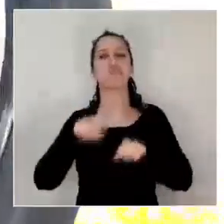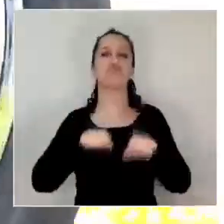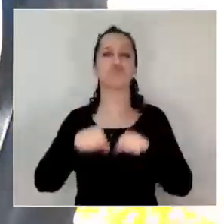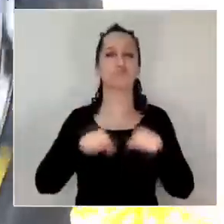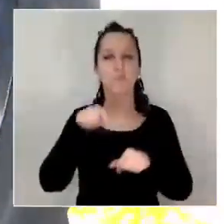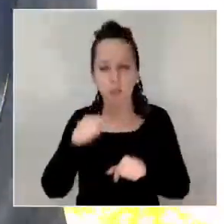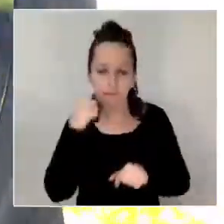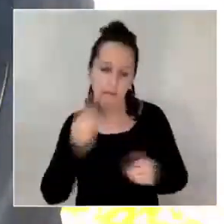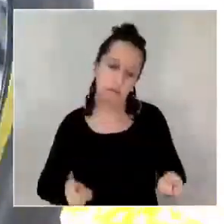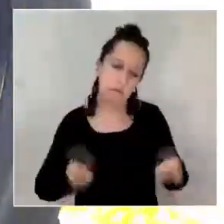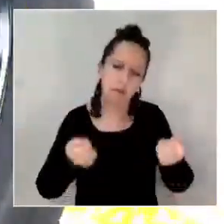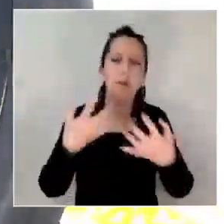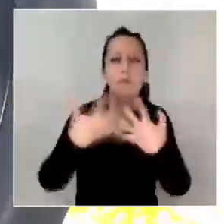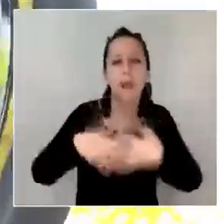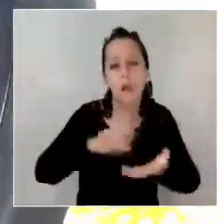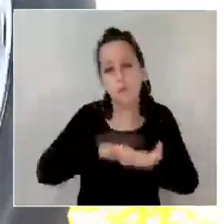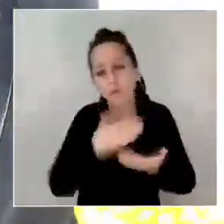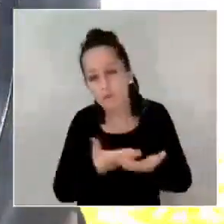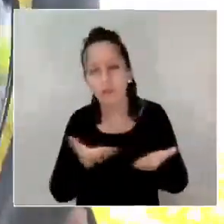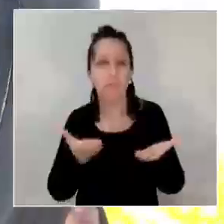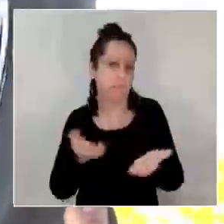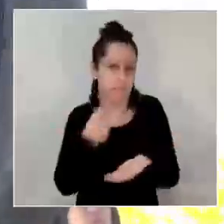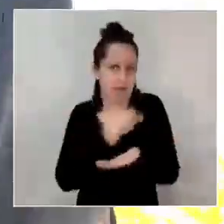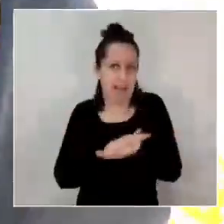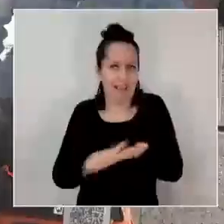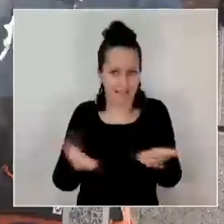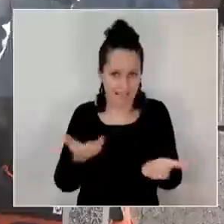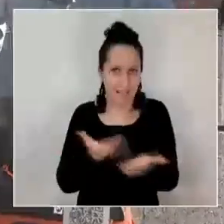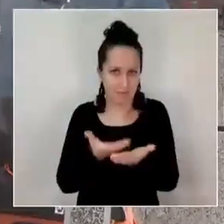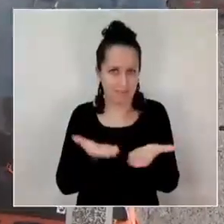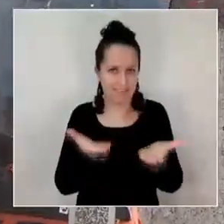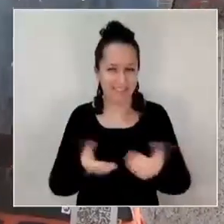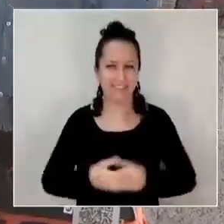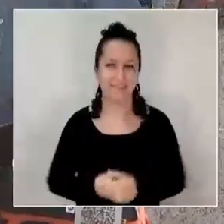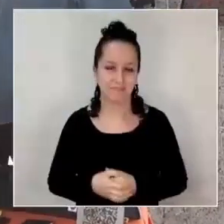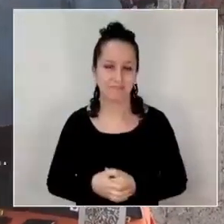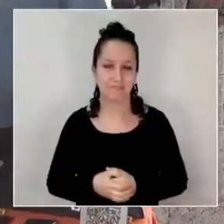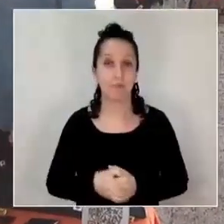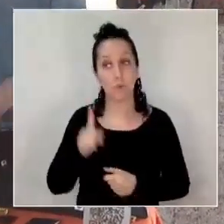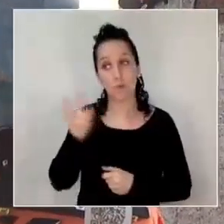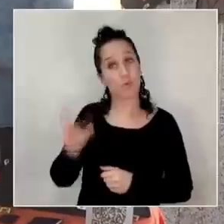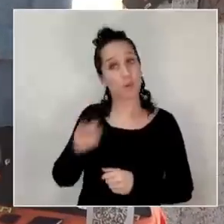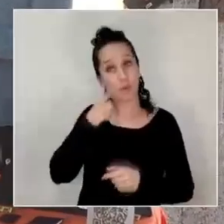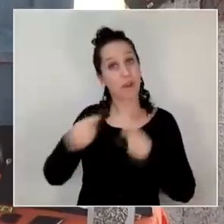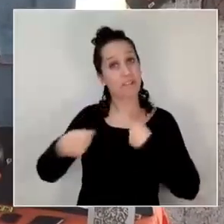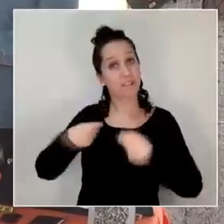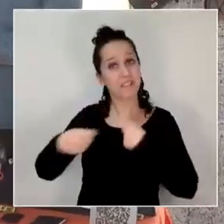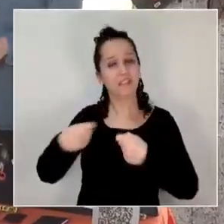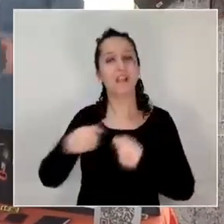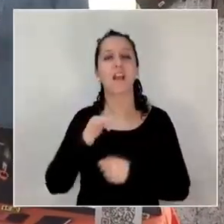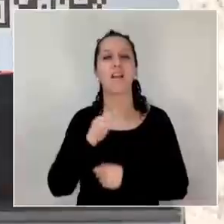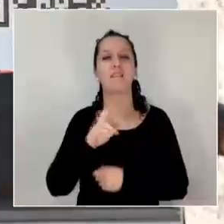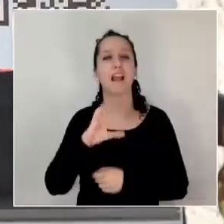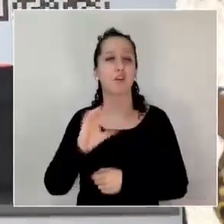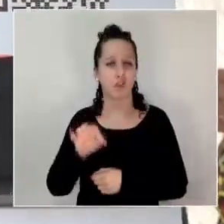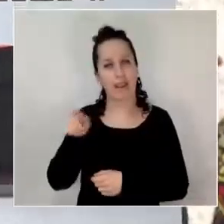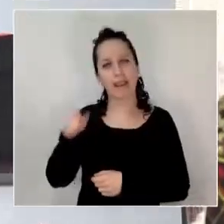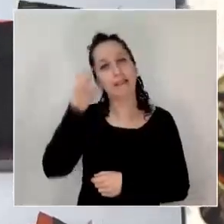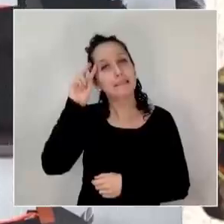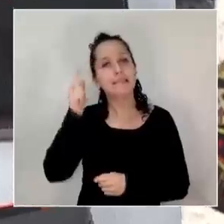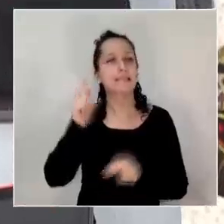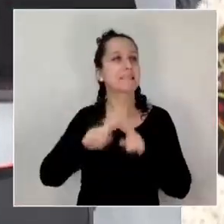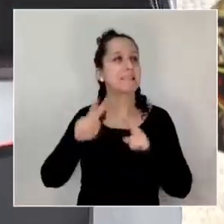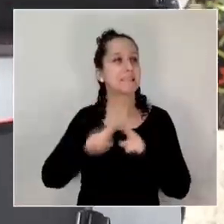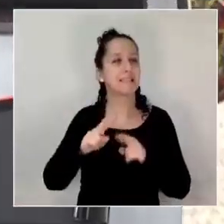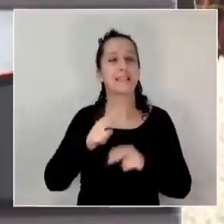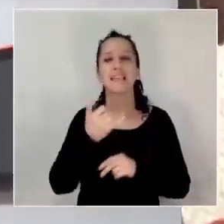aprovecharon la revisión y ajustes gratuitos ofrecidos en el lugar. Uno de los emprendedores presentes fue Franco Creador, DJ